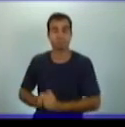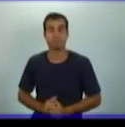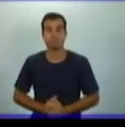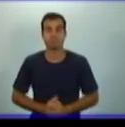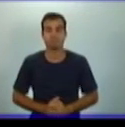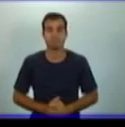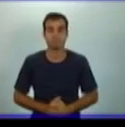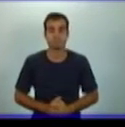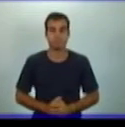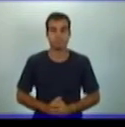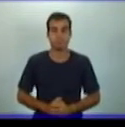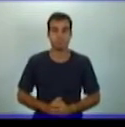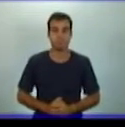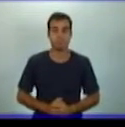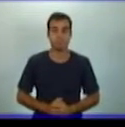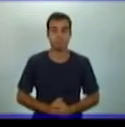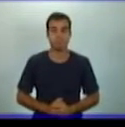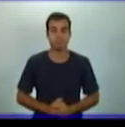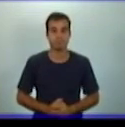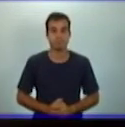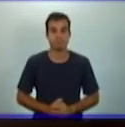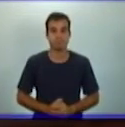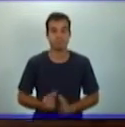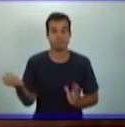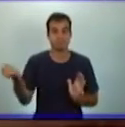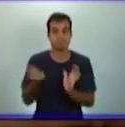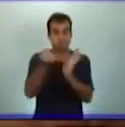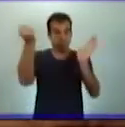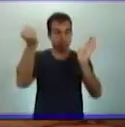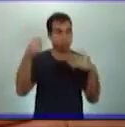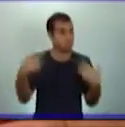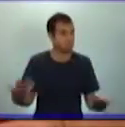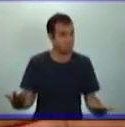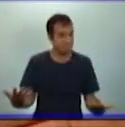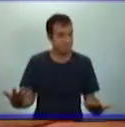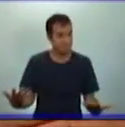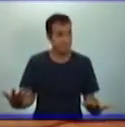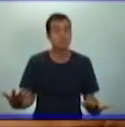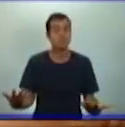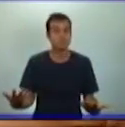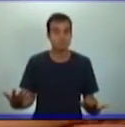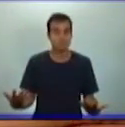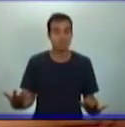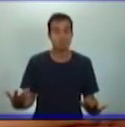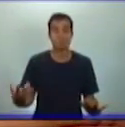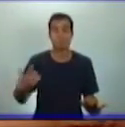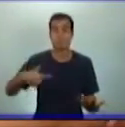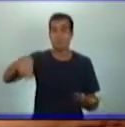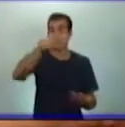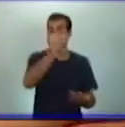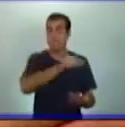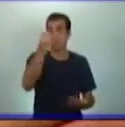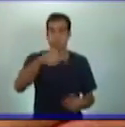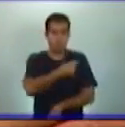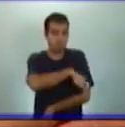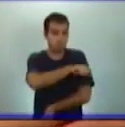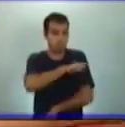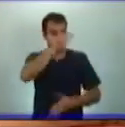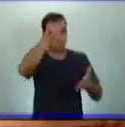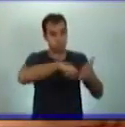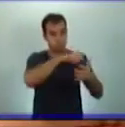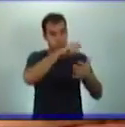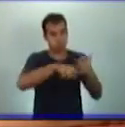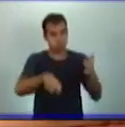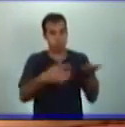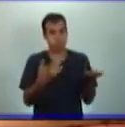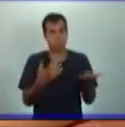que fue aprobada mediante referendo nacional por el 78